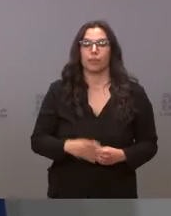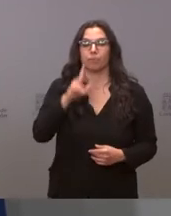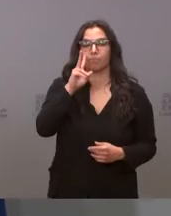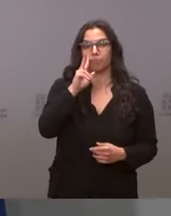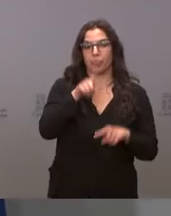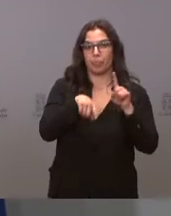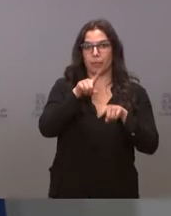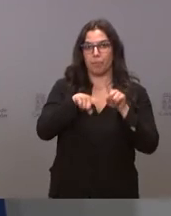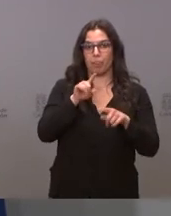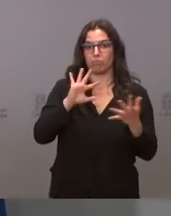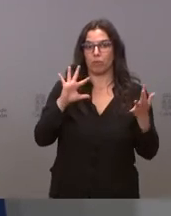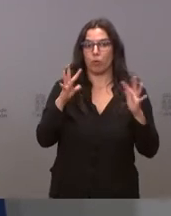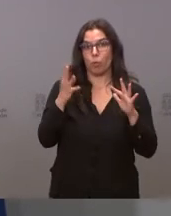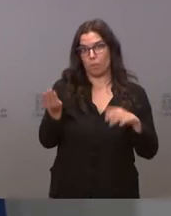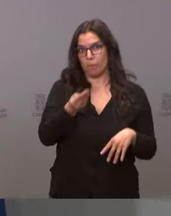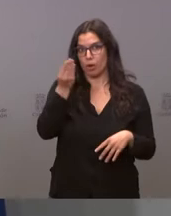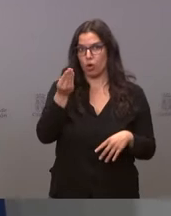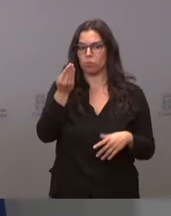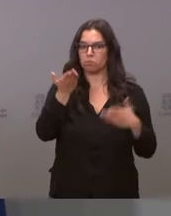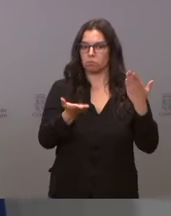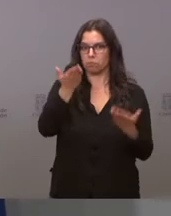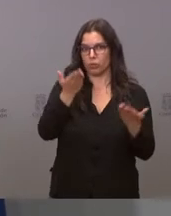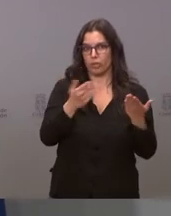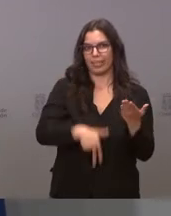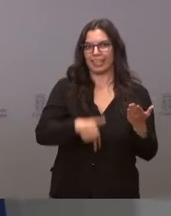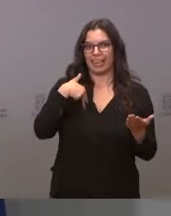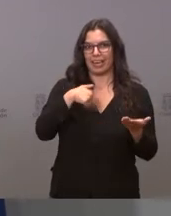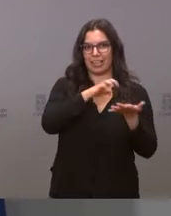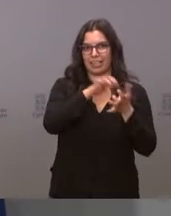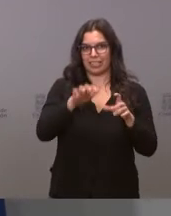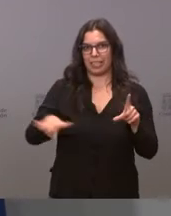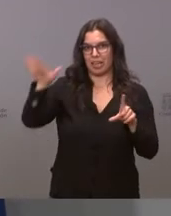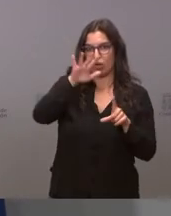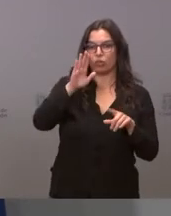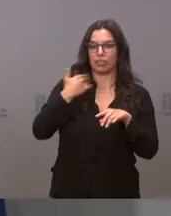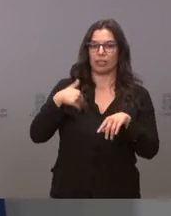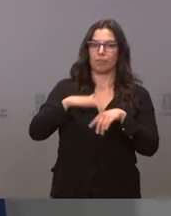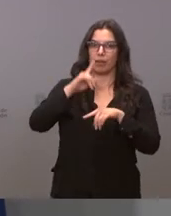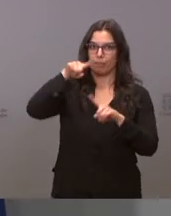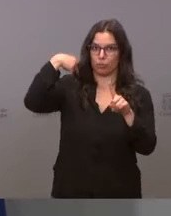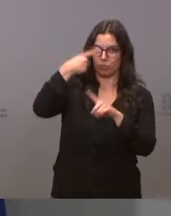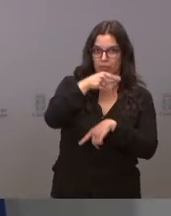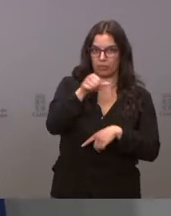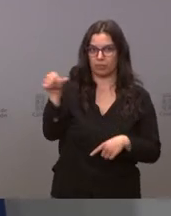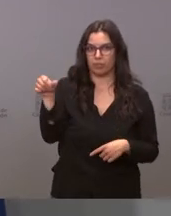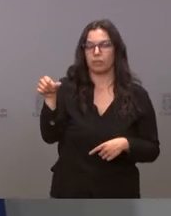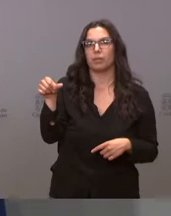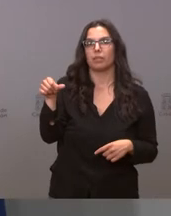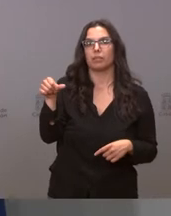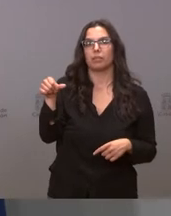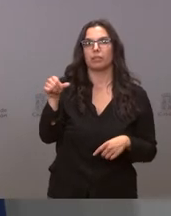la buena evolución del conjunto de la comunidad la semana que viene para valorar la posibilidad de